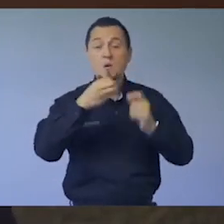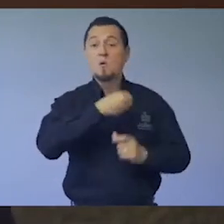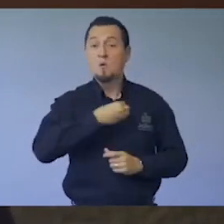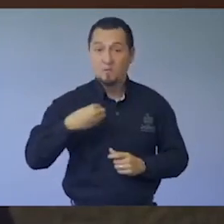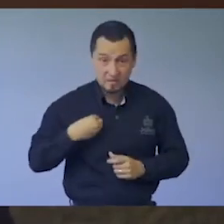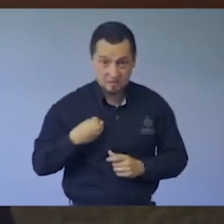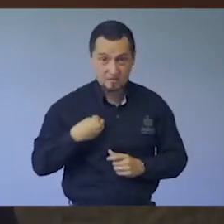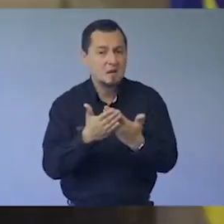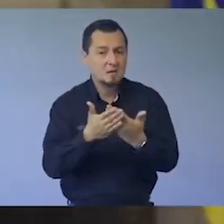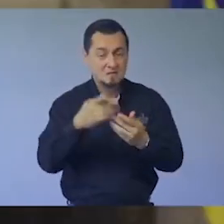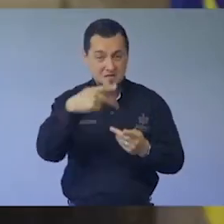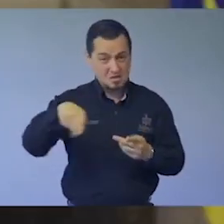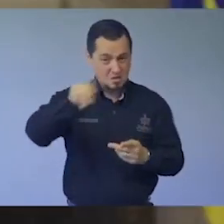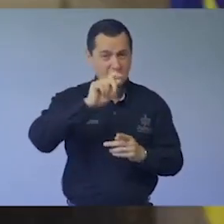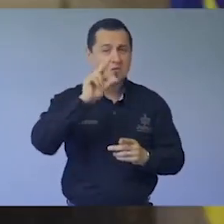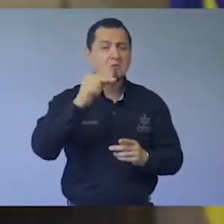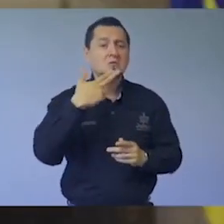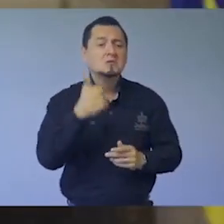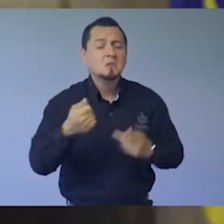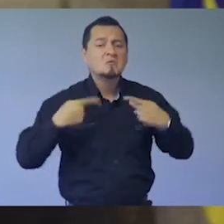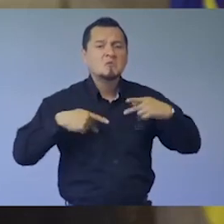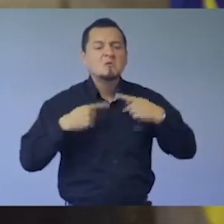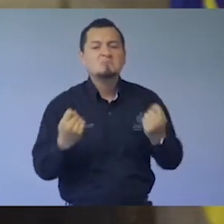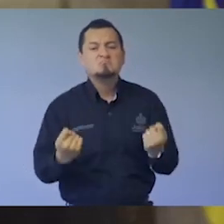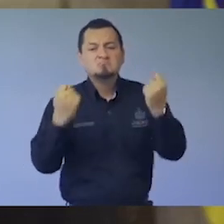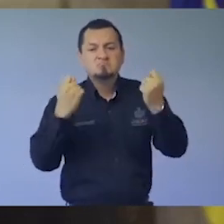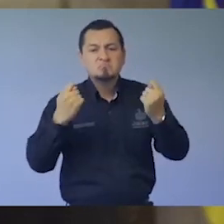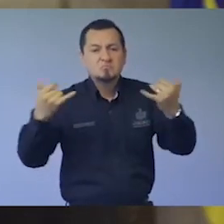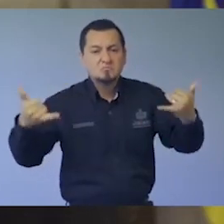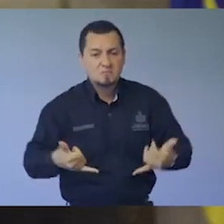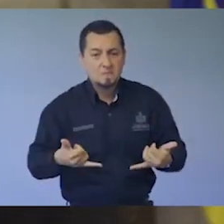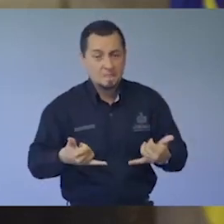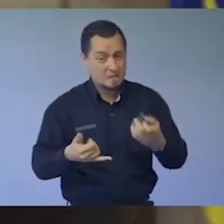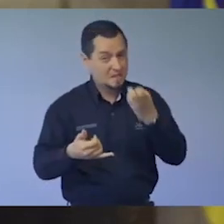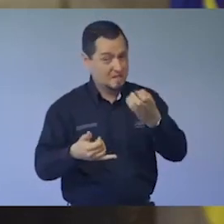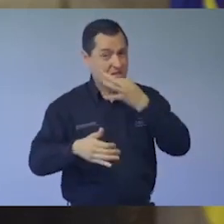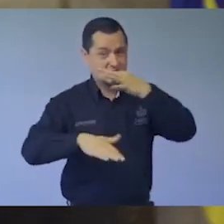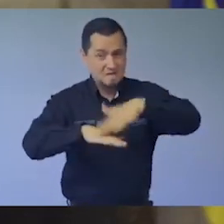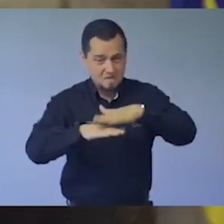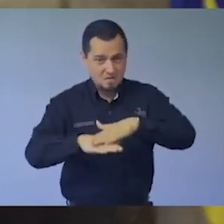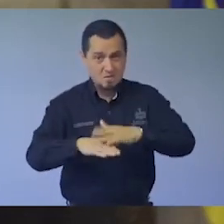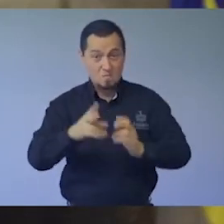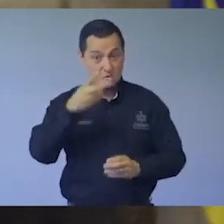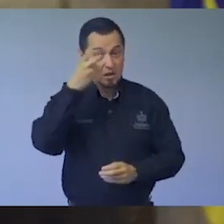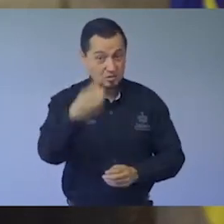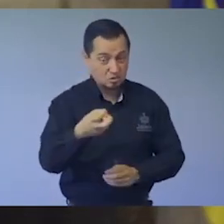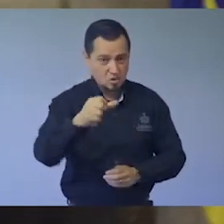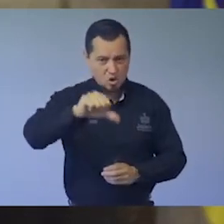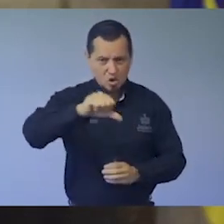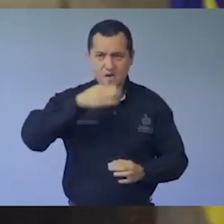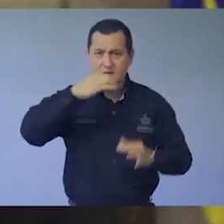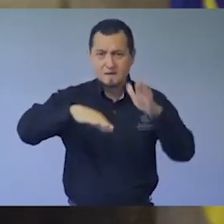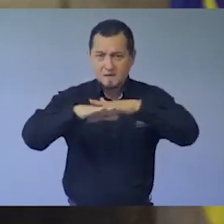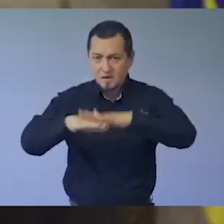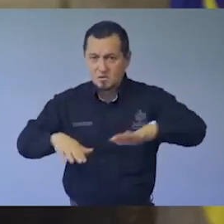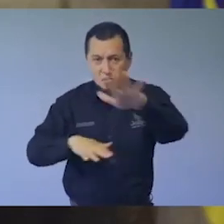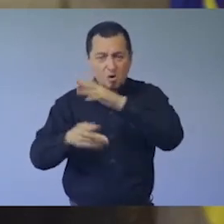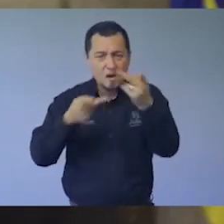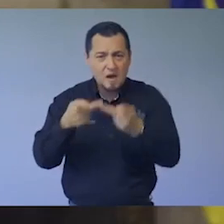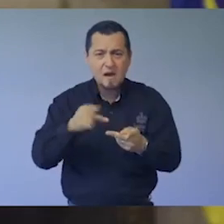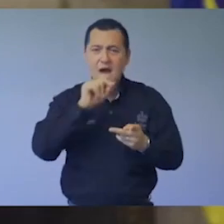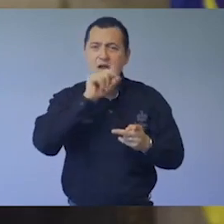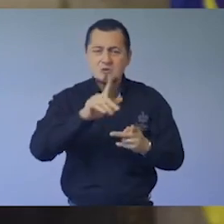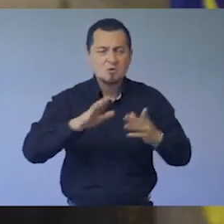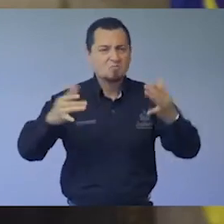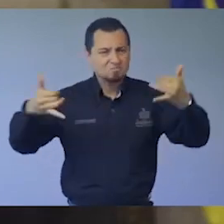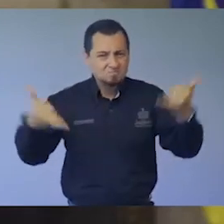obligatorio. Pero de nada servirá lo que hagamos si la gente no hace su parte. Así de claro. Por eso, hoy convoco a los jaliscienses a